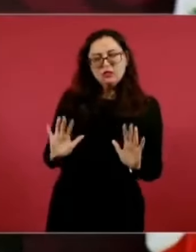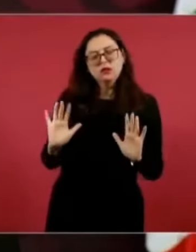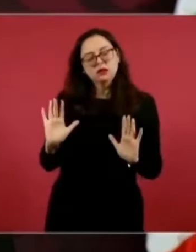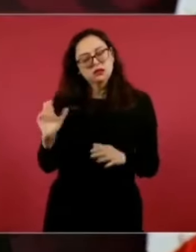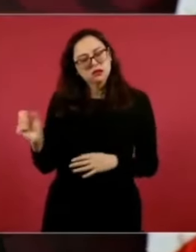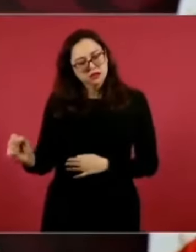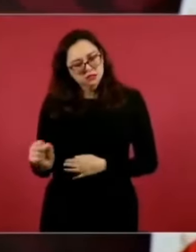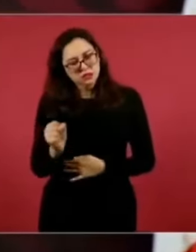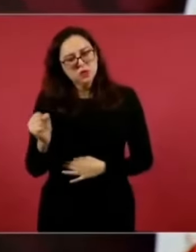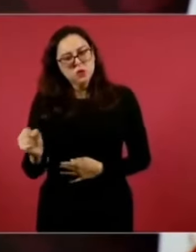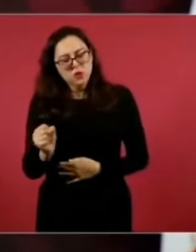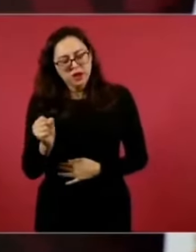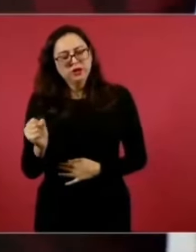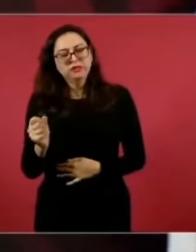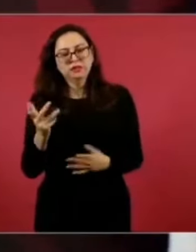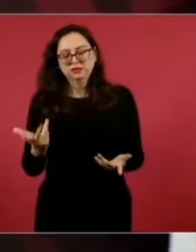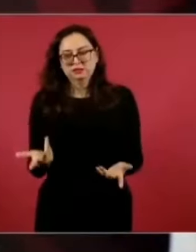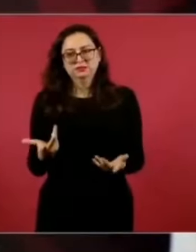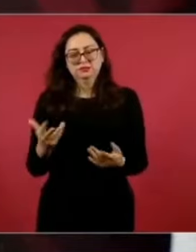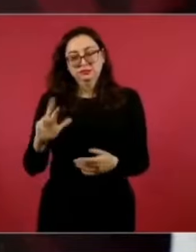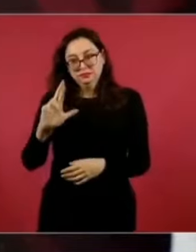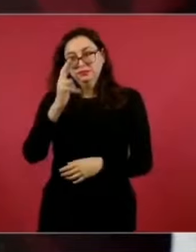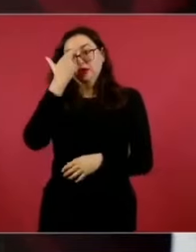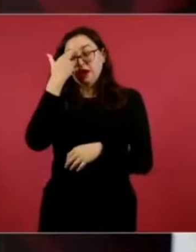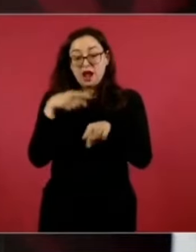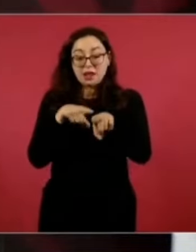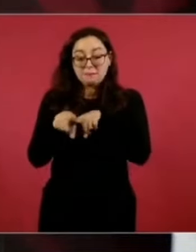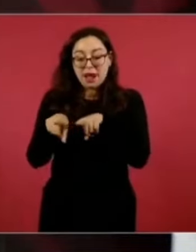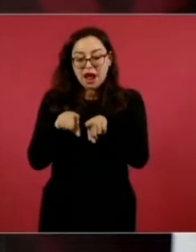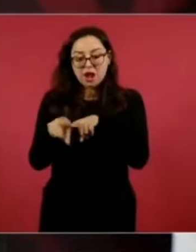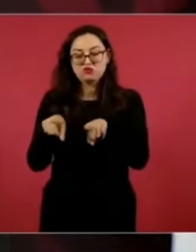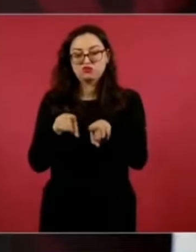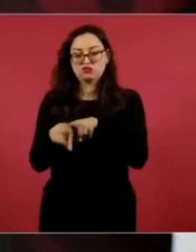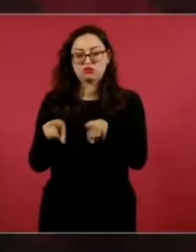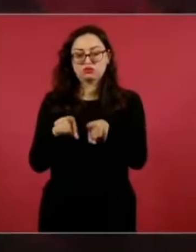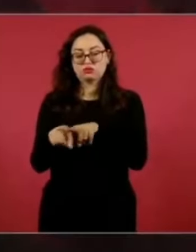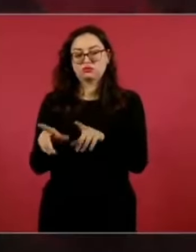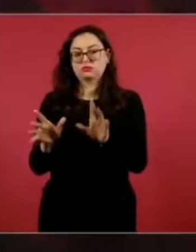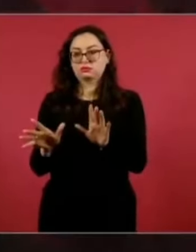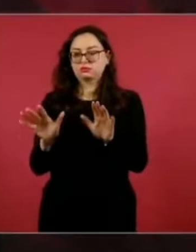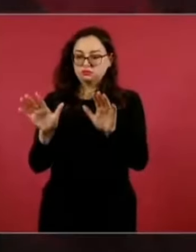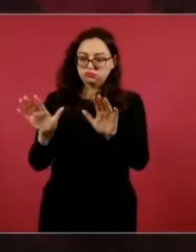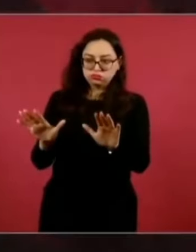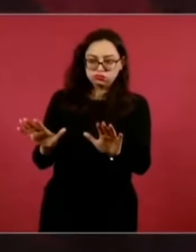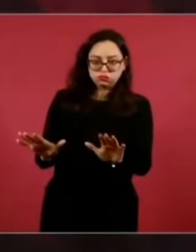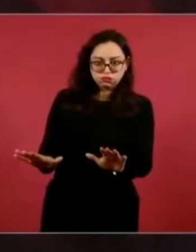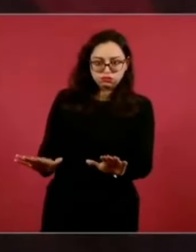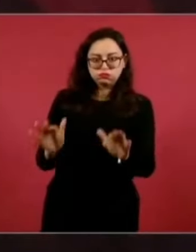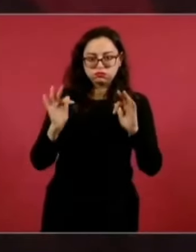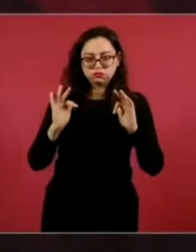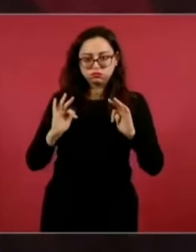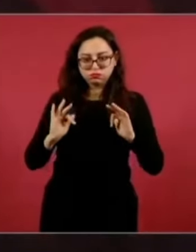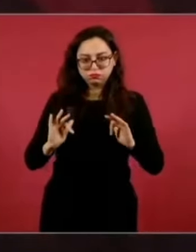Oso, no es lo